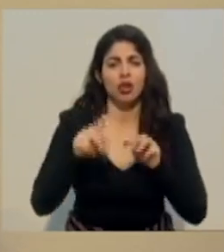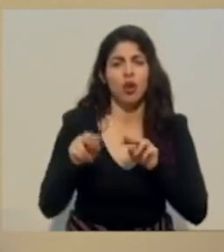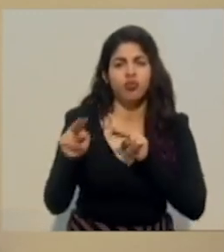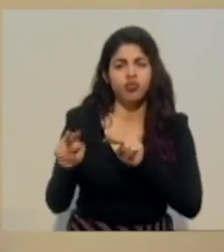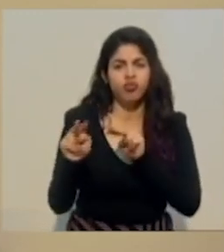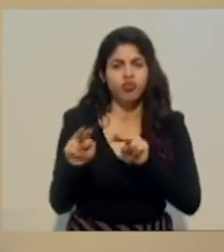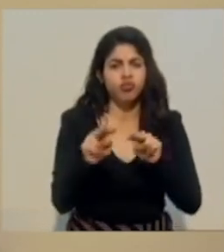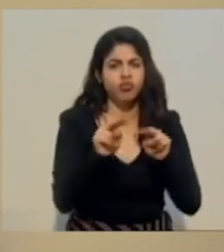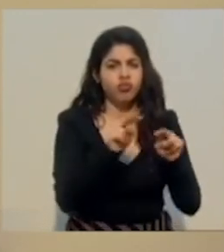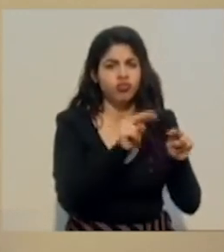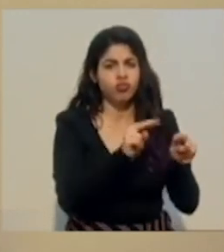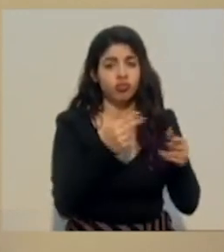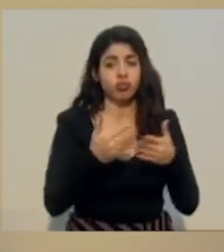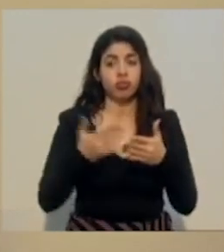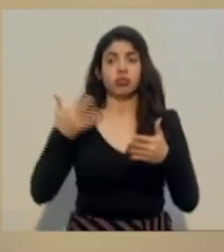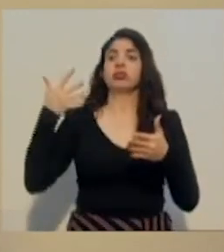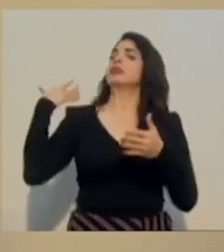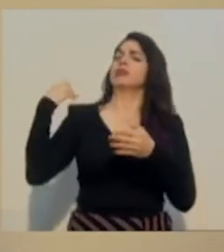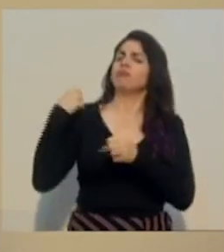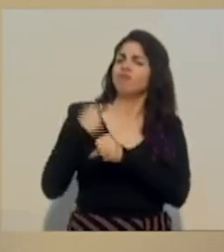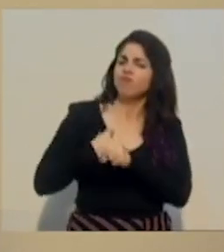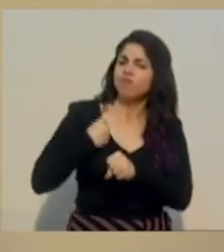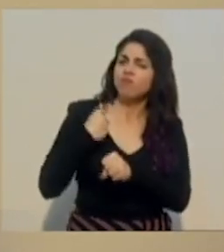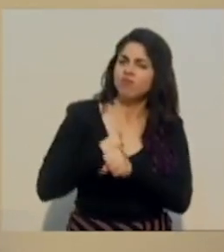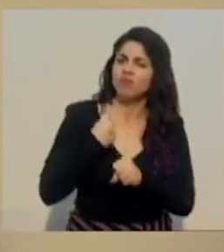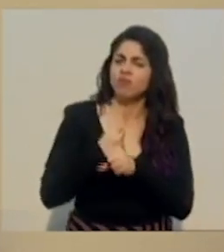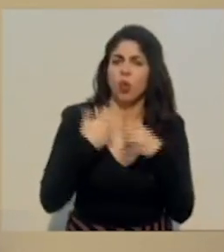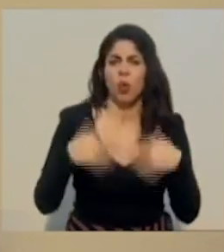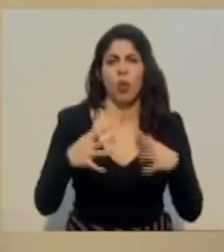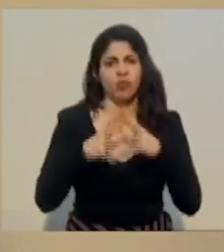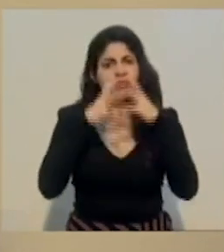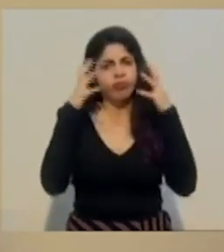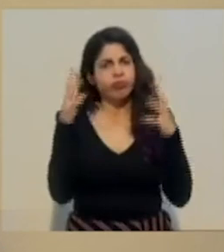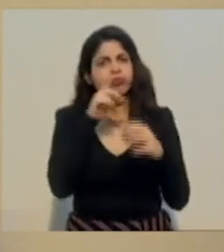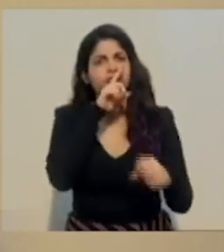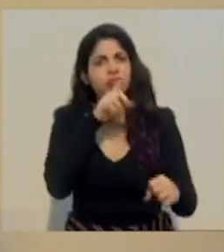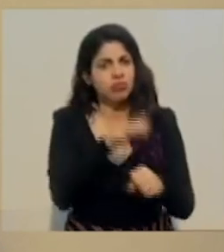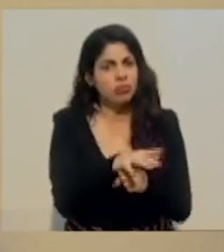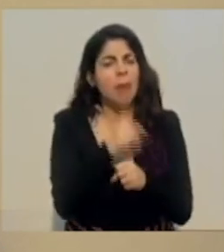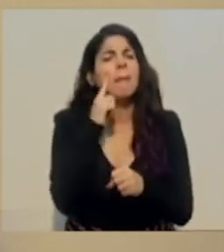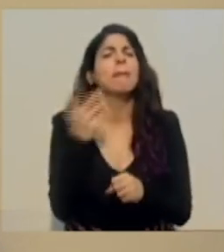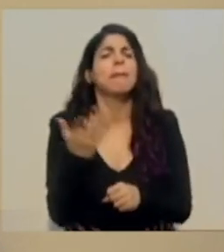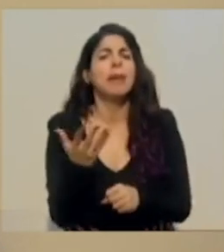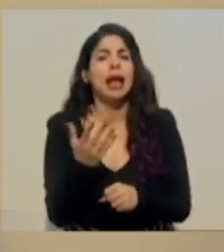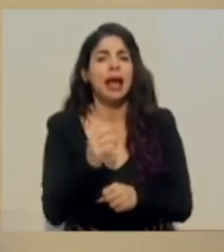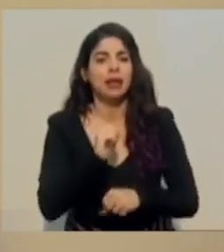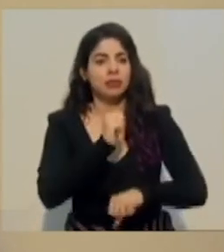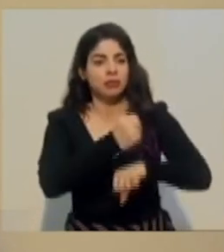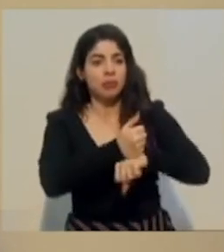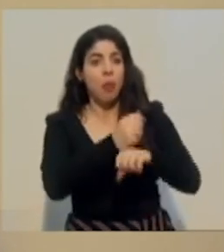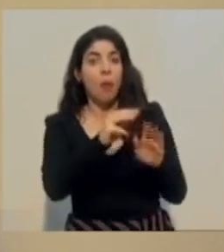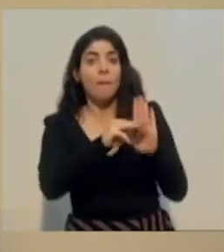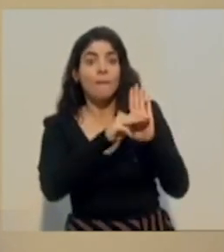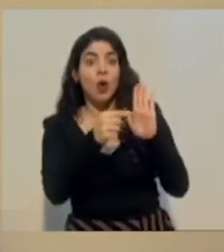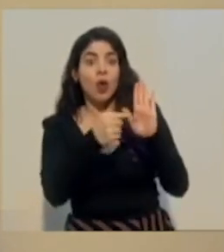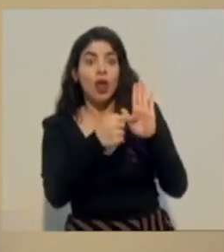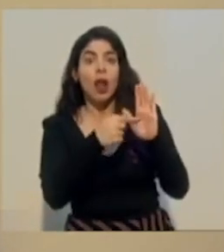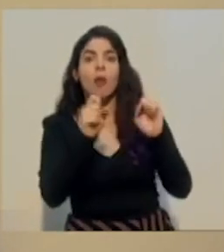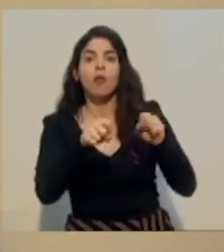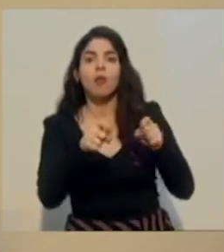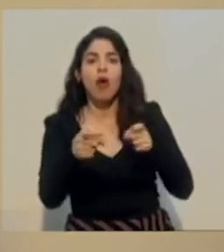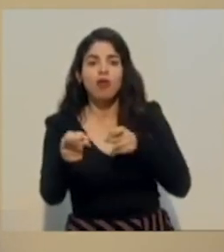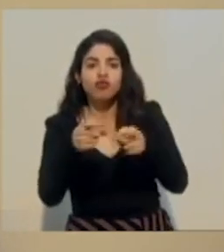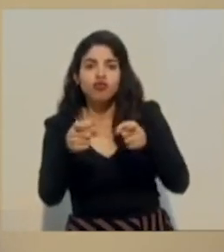los últimos días de forma muy comprometida para poder tener un modelo de gestión compartida, decir, ese pacto